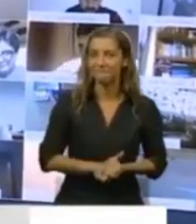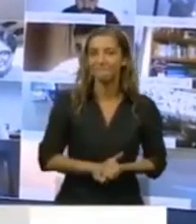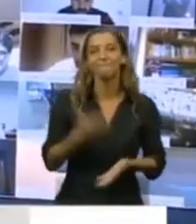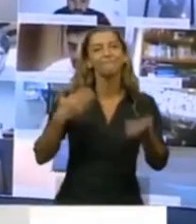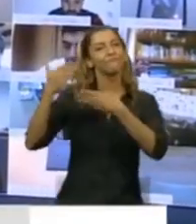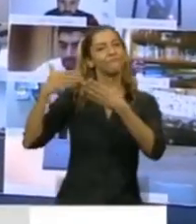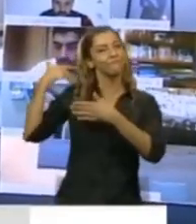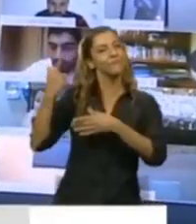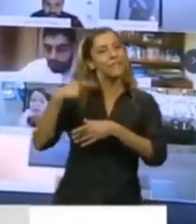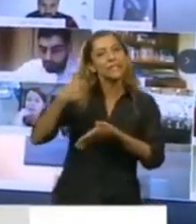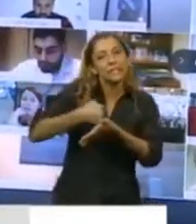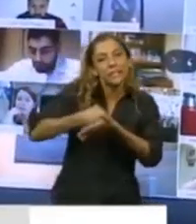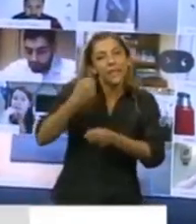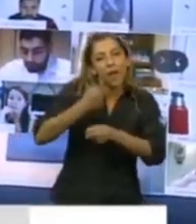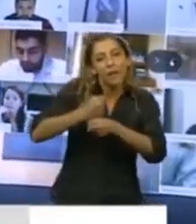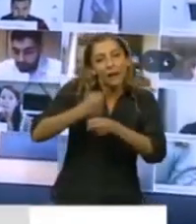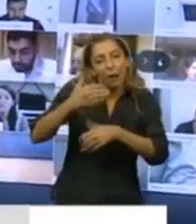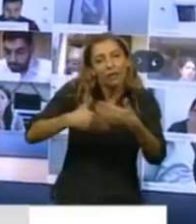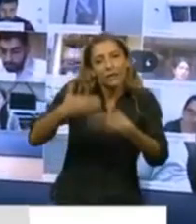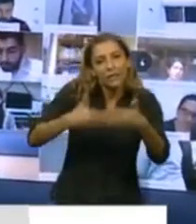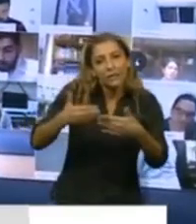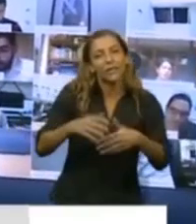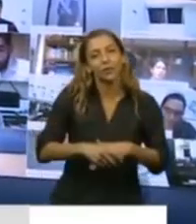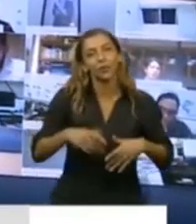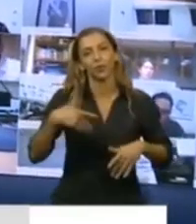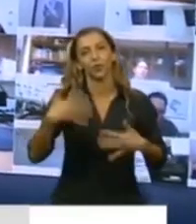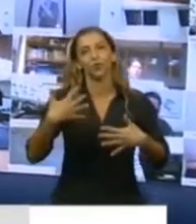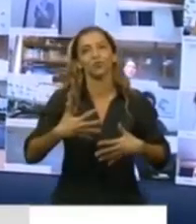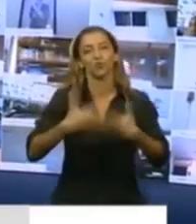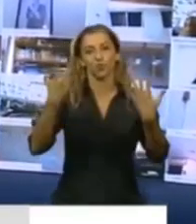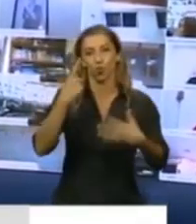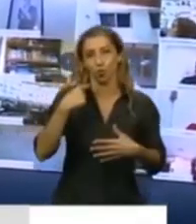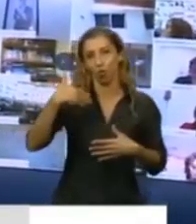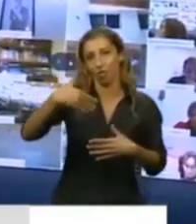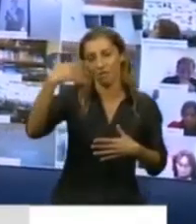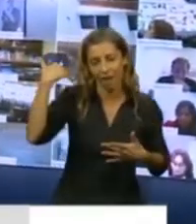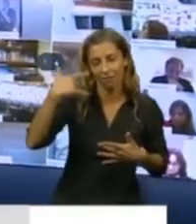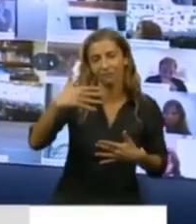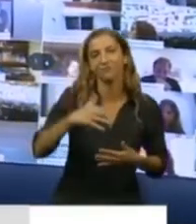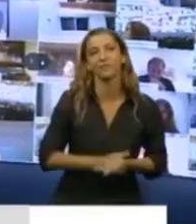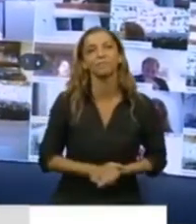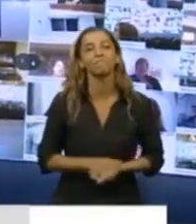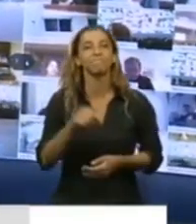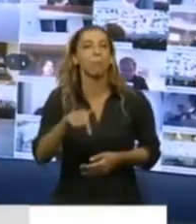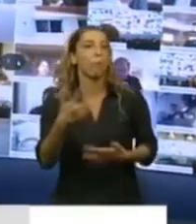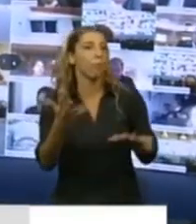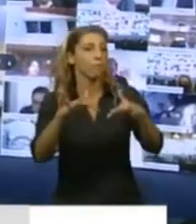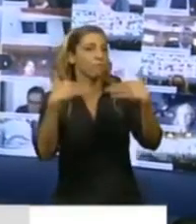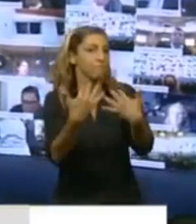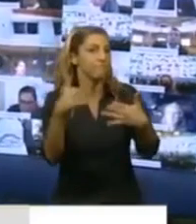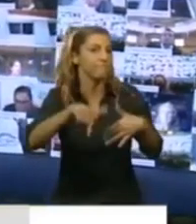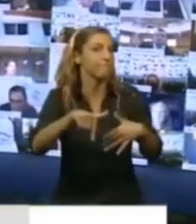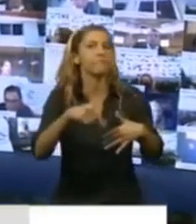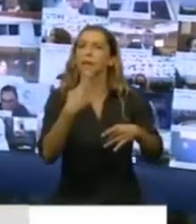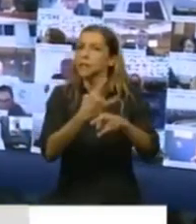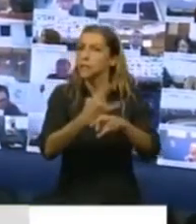llevar a cabo hace muchos días. Como aquí se dijo, en ningún momento esta Cámara ha dejado de estar a la oscura de